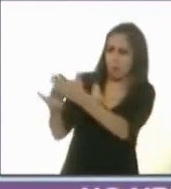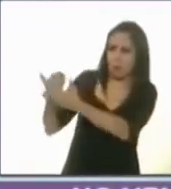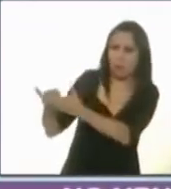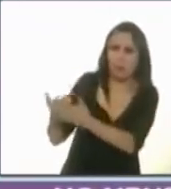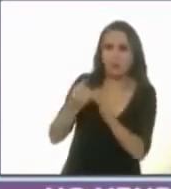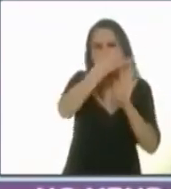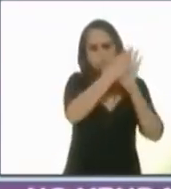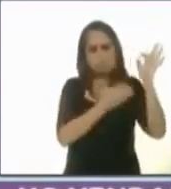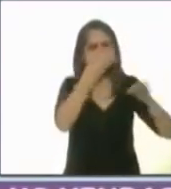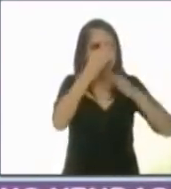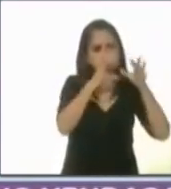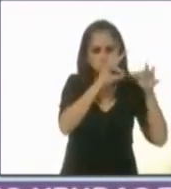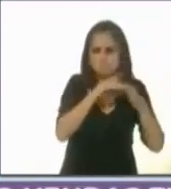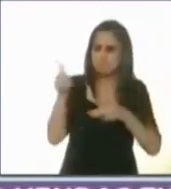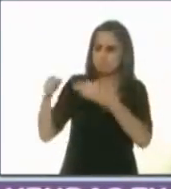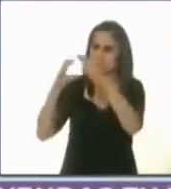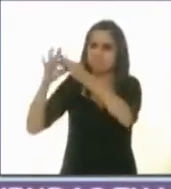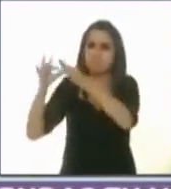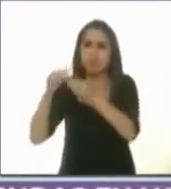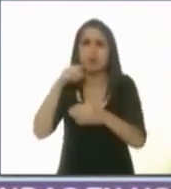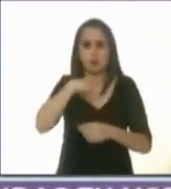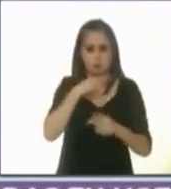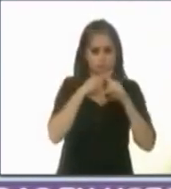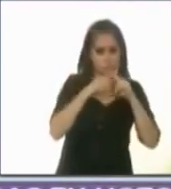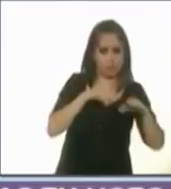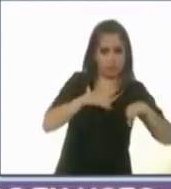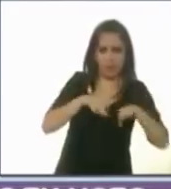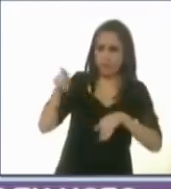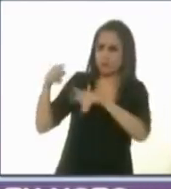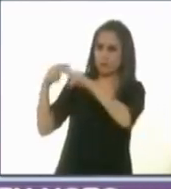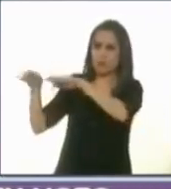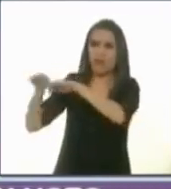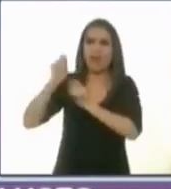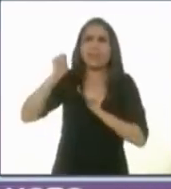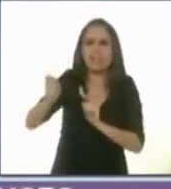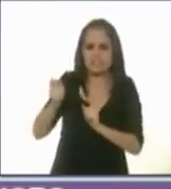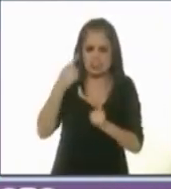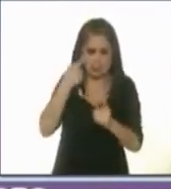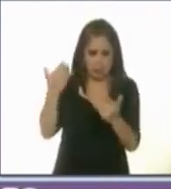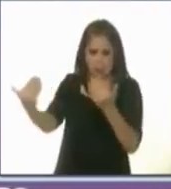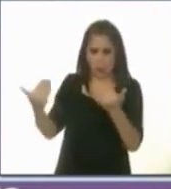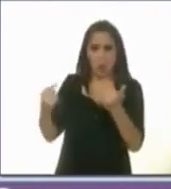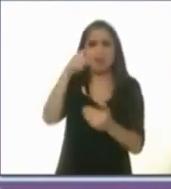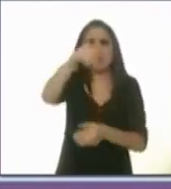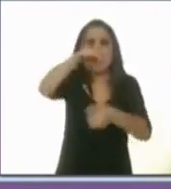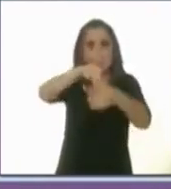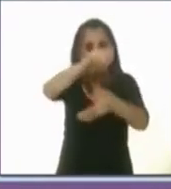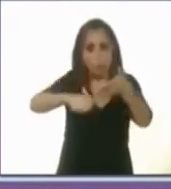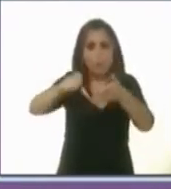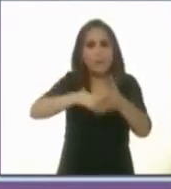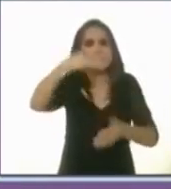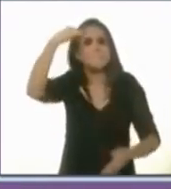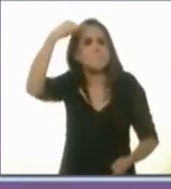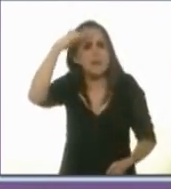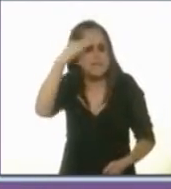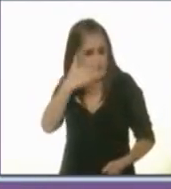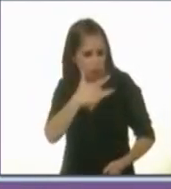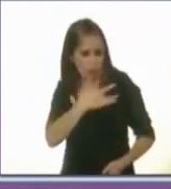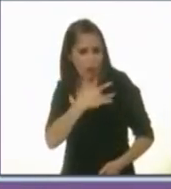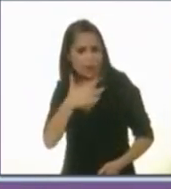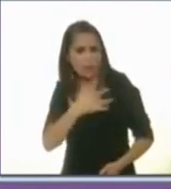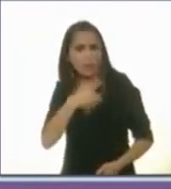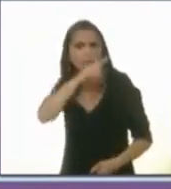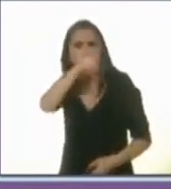compares nuestras trayectorias que votes libremente que votes con el corazón que pienses en lo que quieres para tu